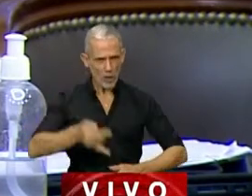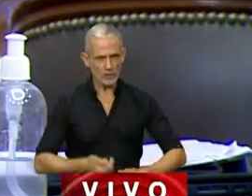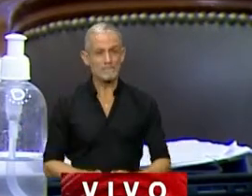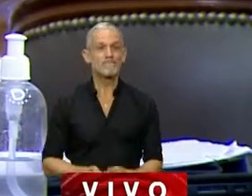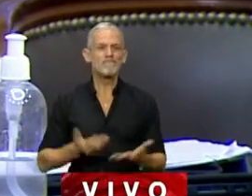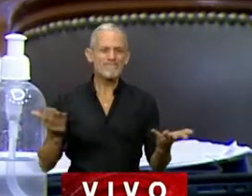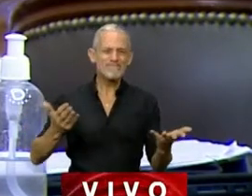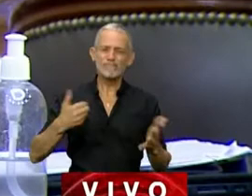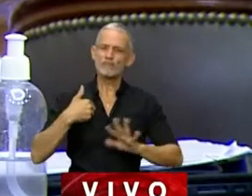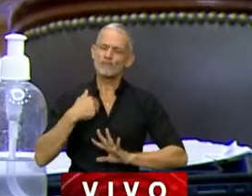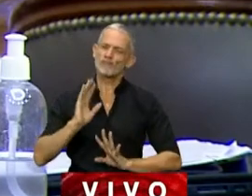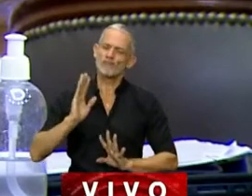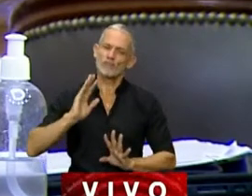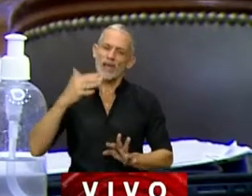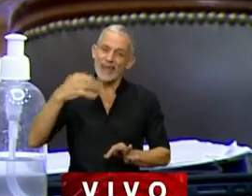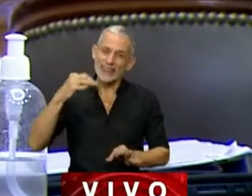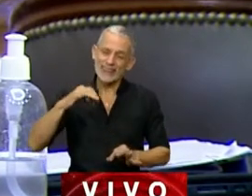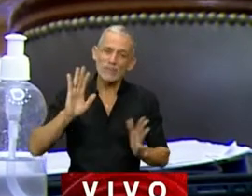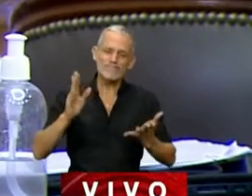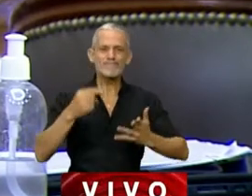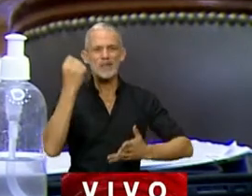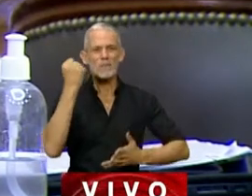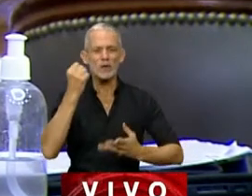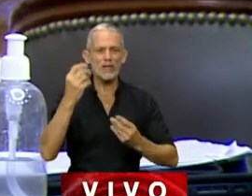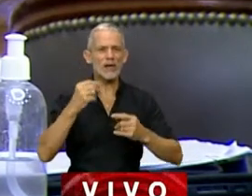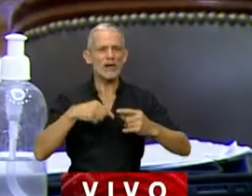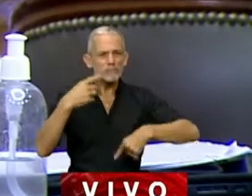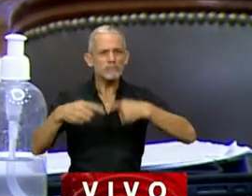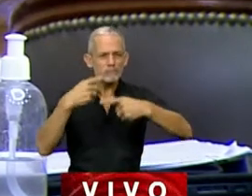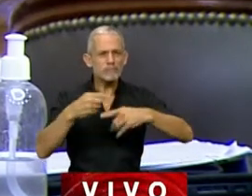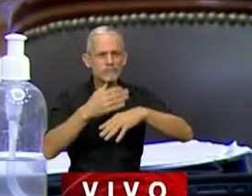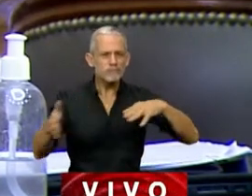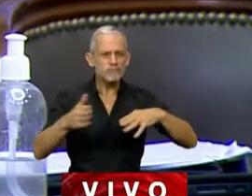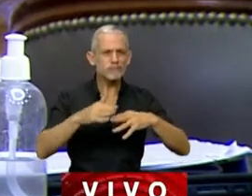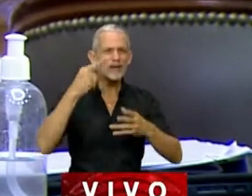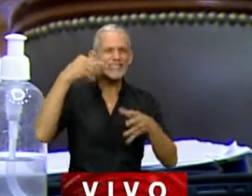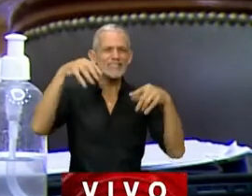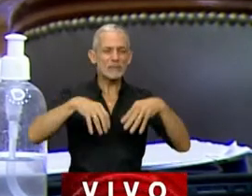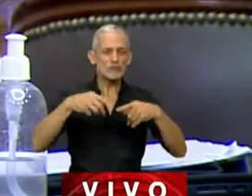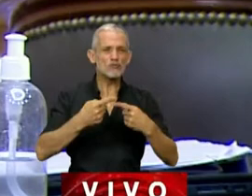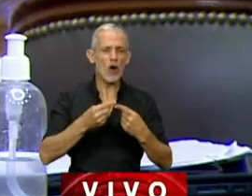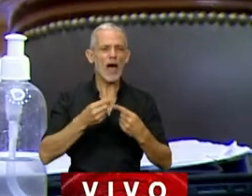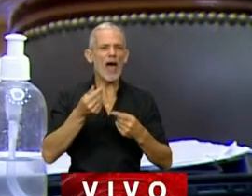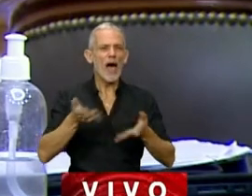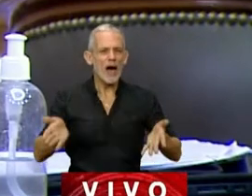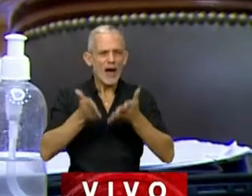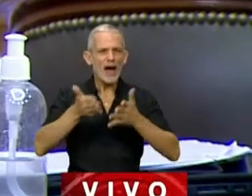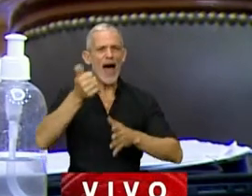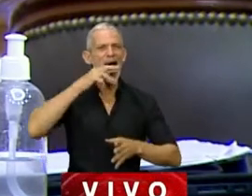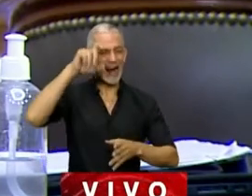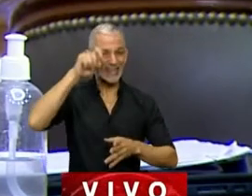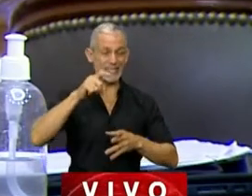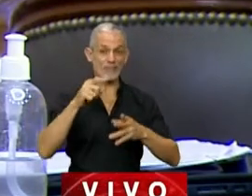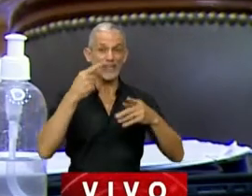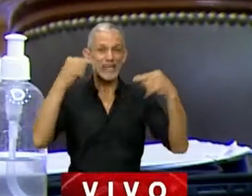Pero lo que no puedo desconocer es la importancia de asegurar la continuidad de distintos organismos que regulan y promueven el arte, la